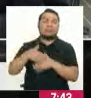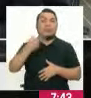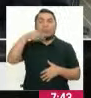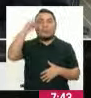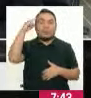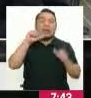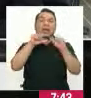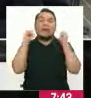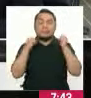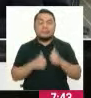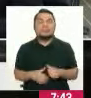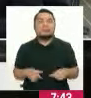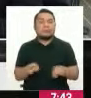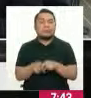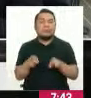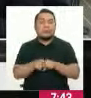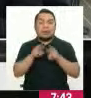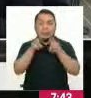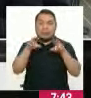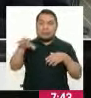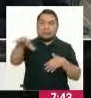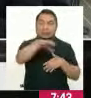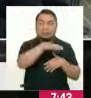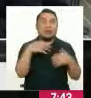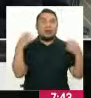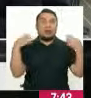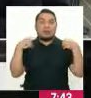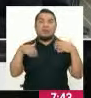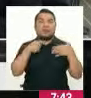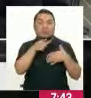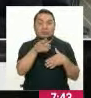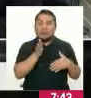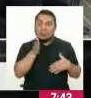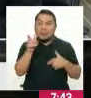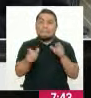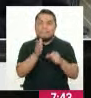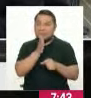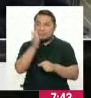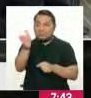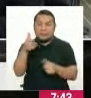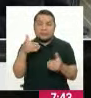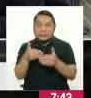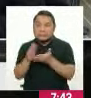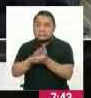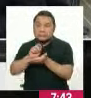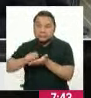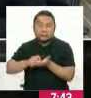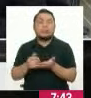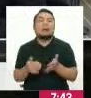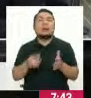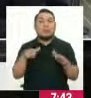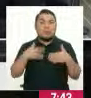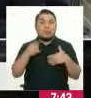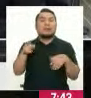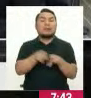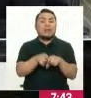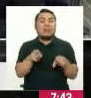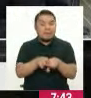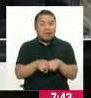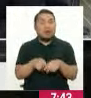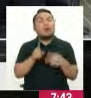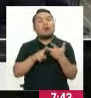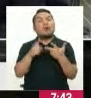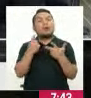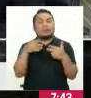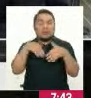Amazonas. También a esas regiones, a esas sedes, se pueden acercar las personas. Pero además, pueden ingresar por la página